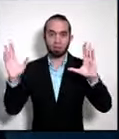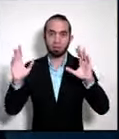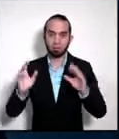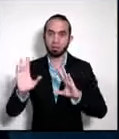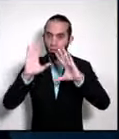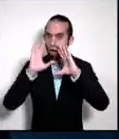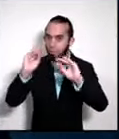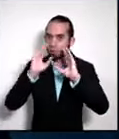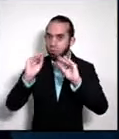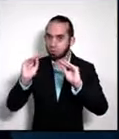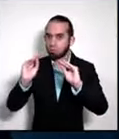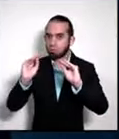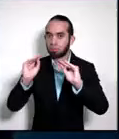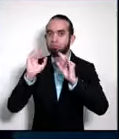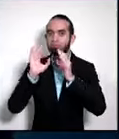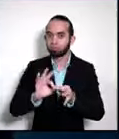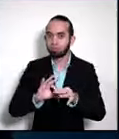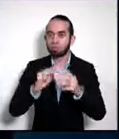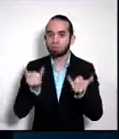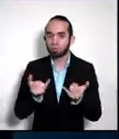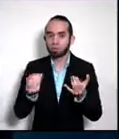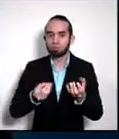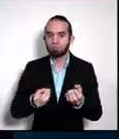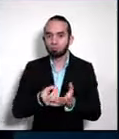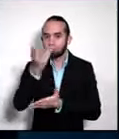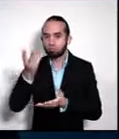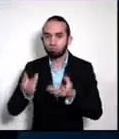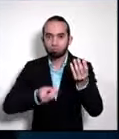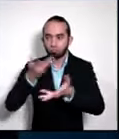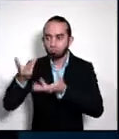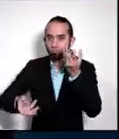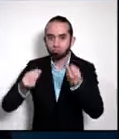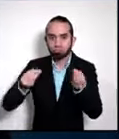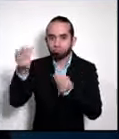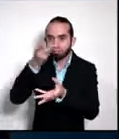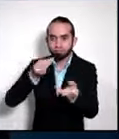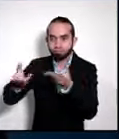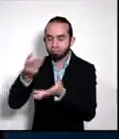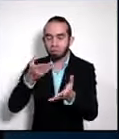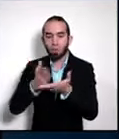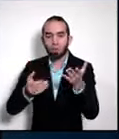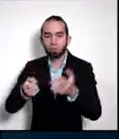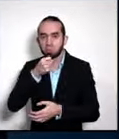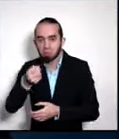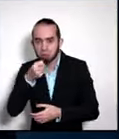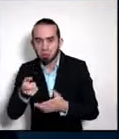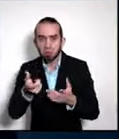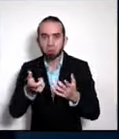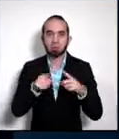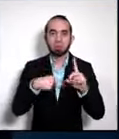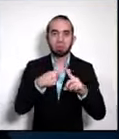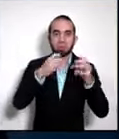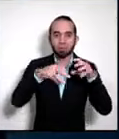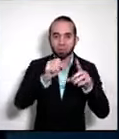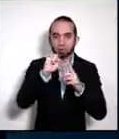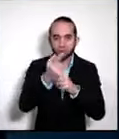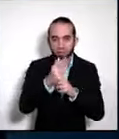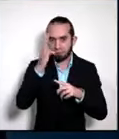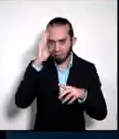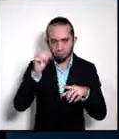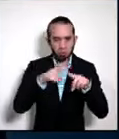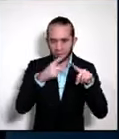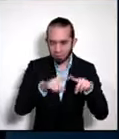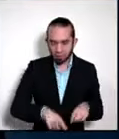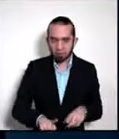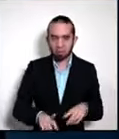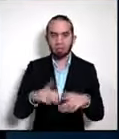información que está surgiendo, circulando en algunos medios y en redes sociales en relación con la rescisión